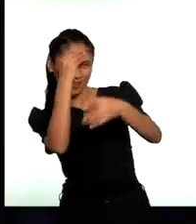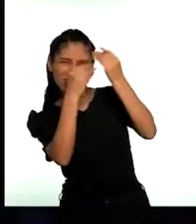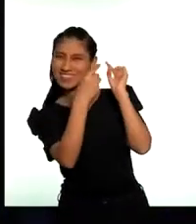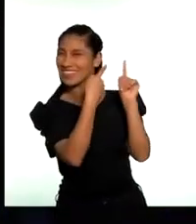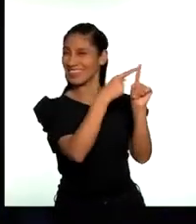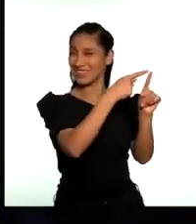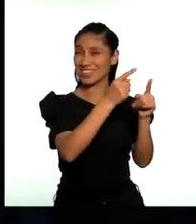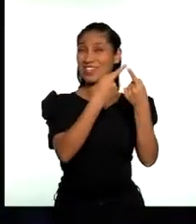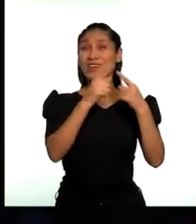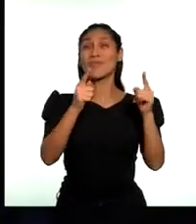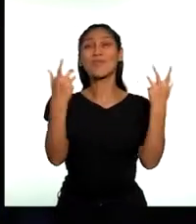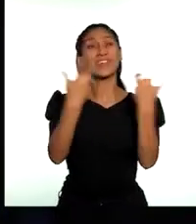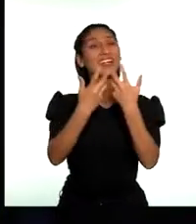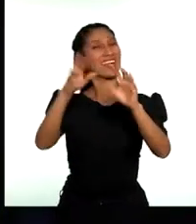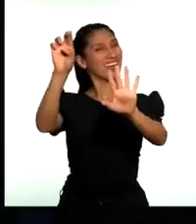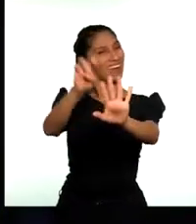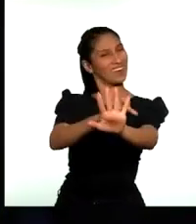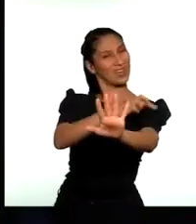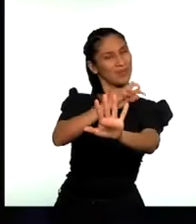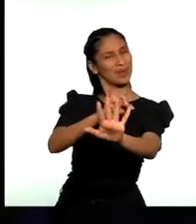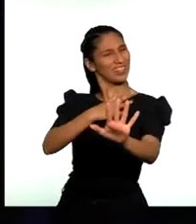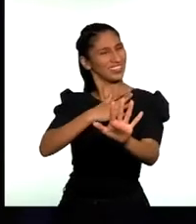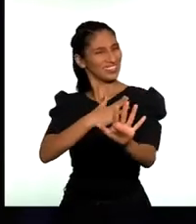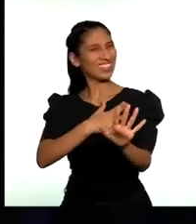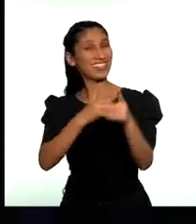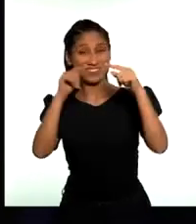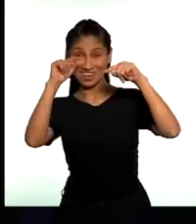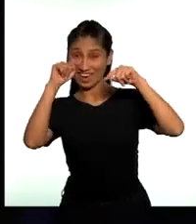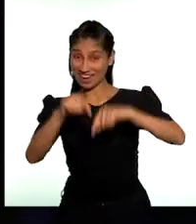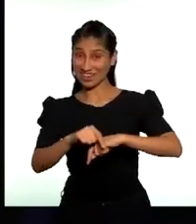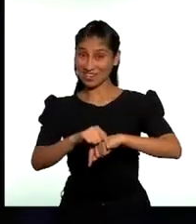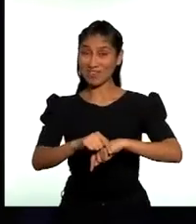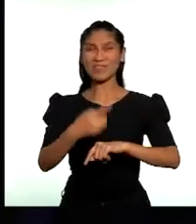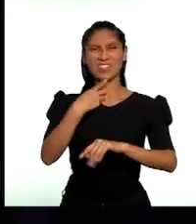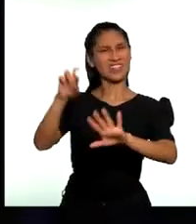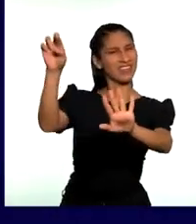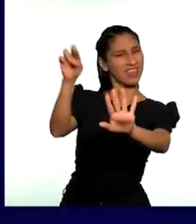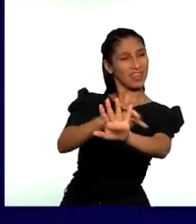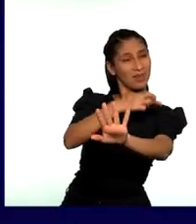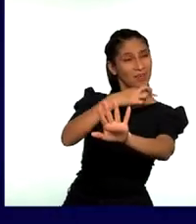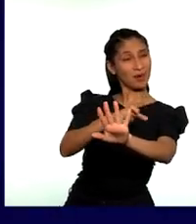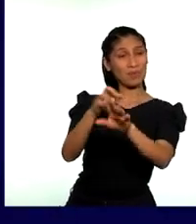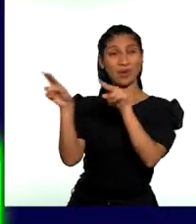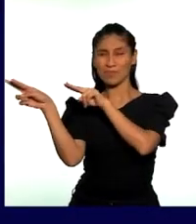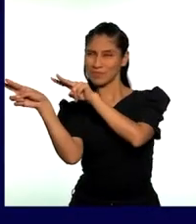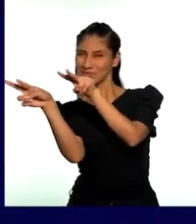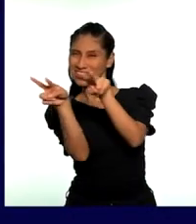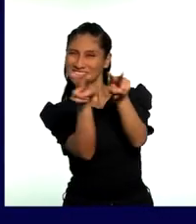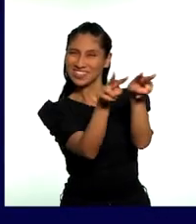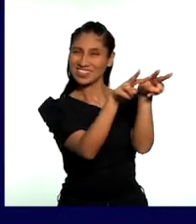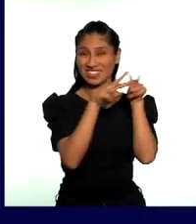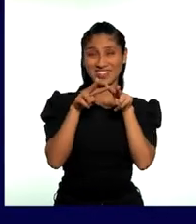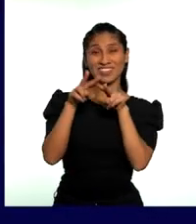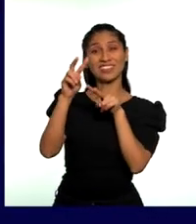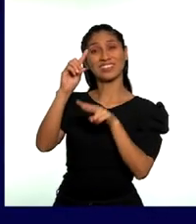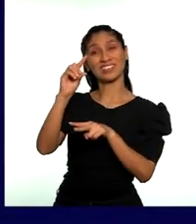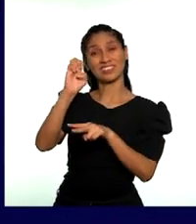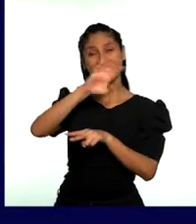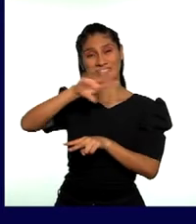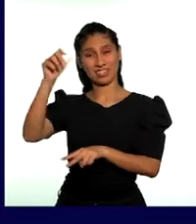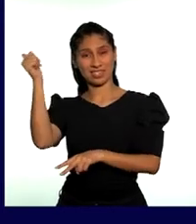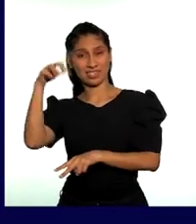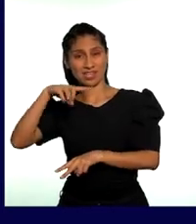En esta oportunidad, nos transportaremos a la región andina con el poema Visión del Ande, del escritor